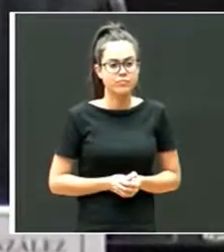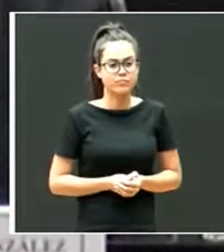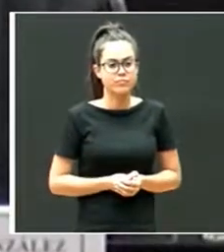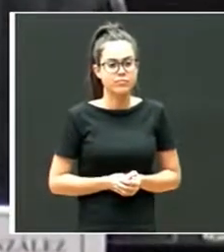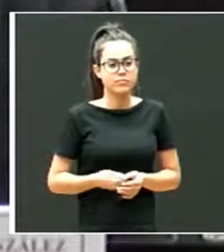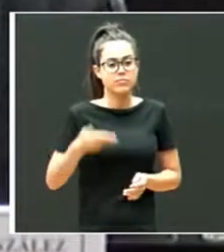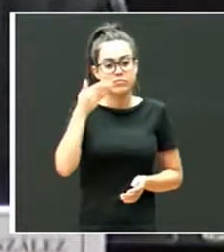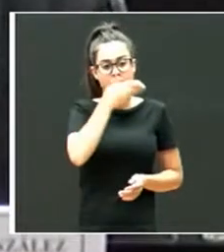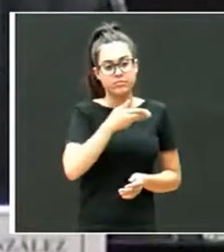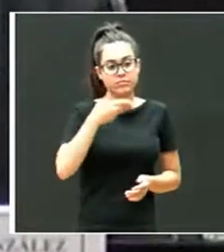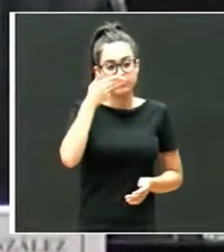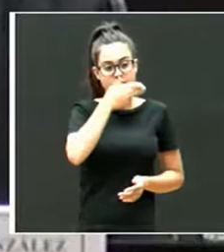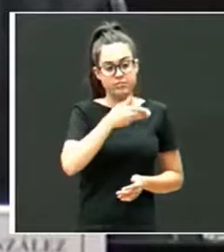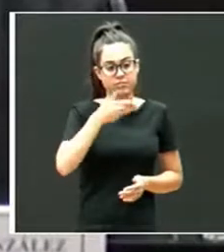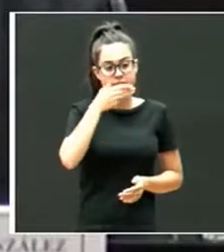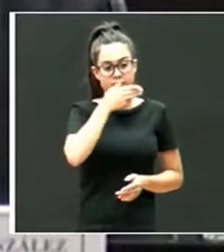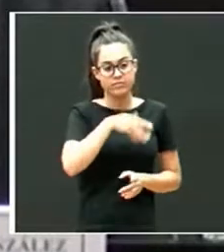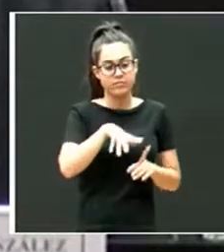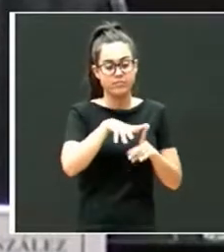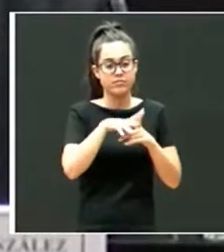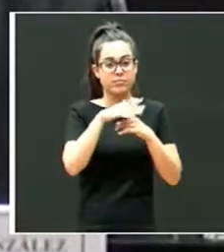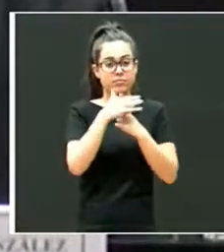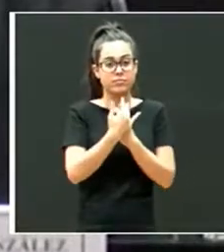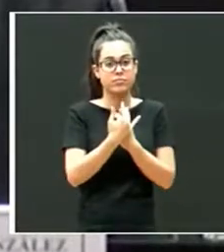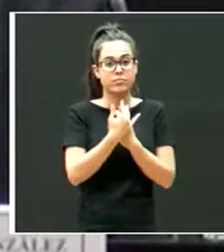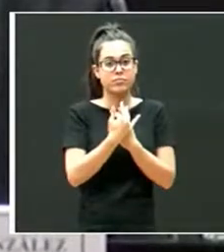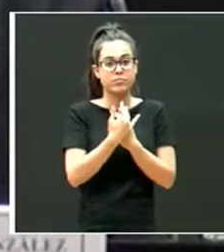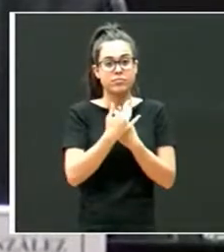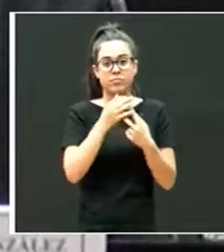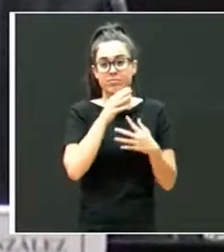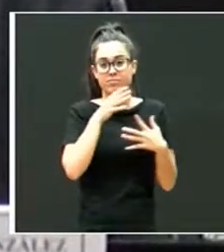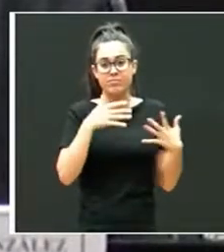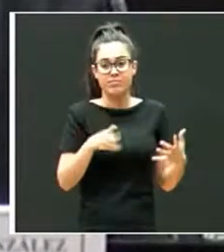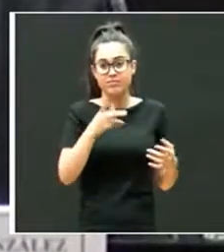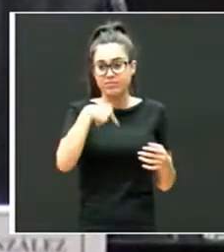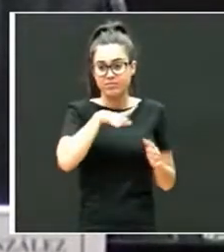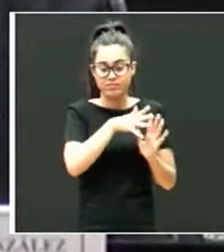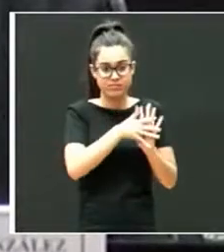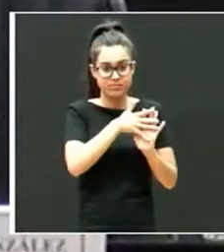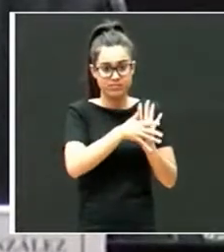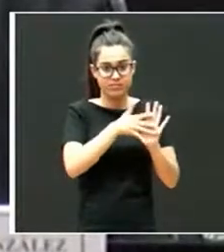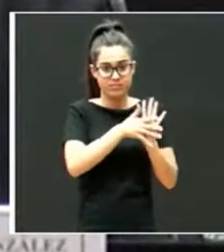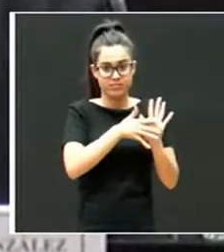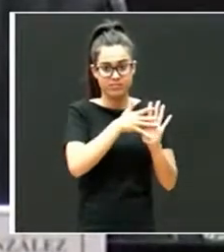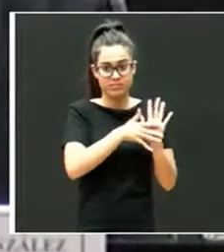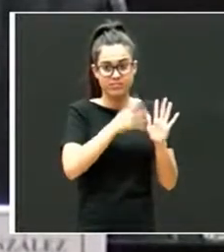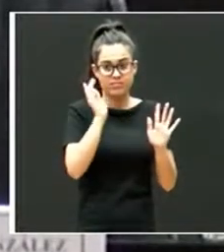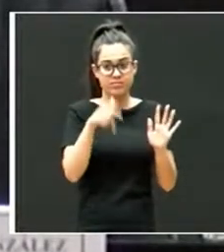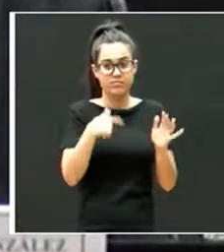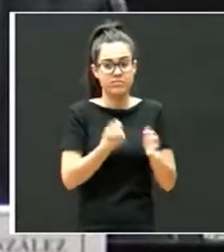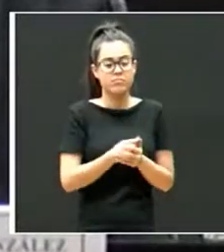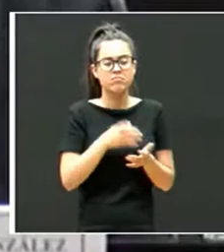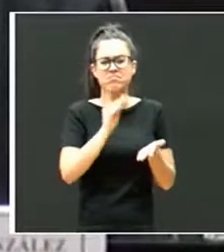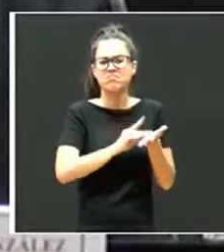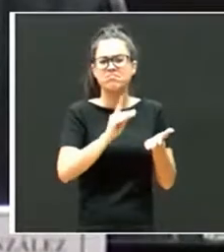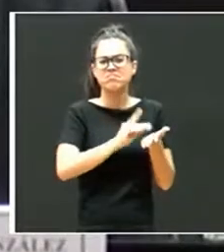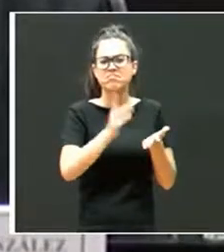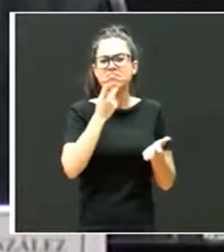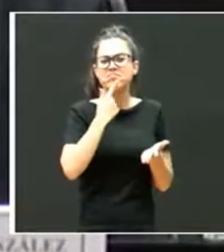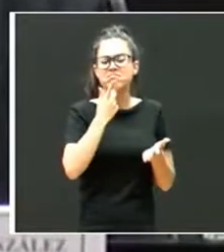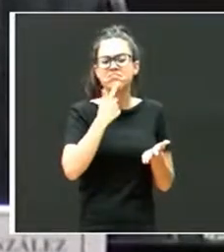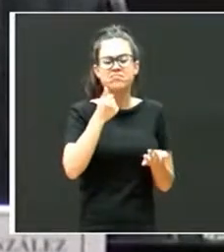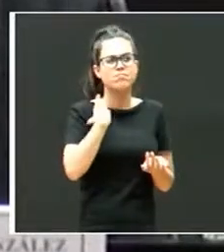la escuela, que es en el contexto en el que estamos ahora y de lo que estamos hablando, y desde lo que se dice en el propio documento, que es lo que yo